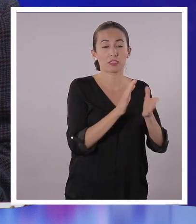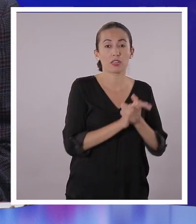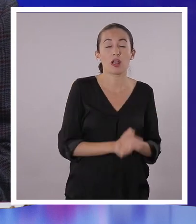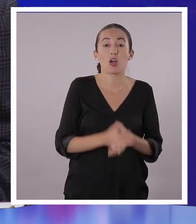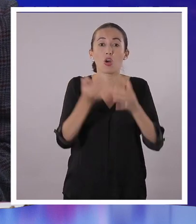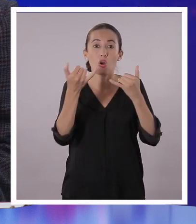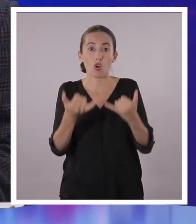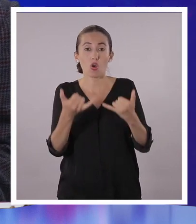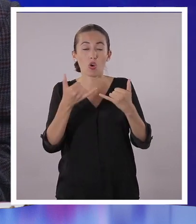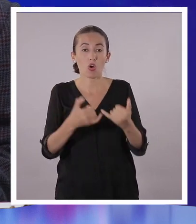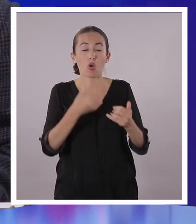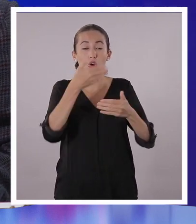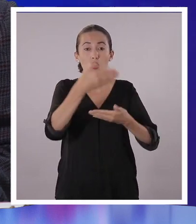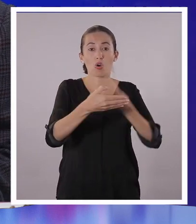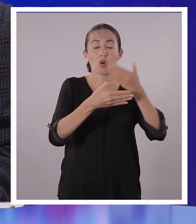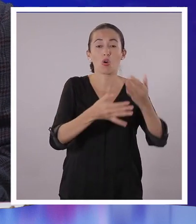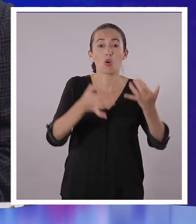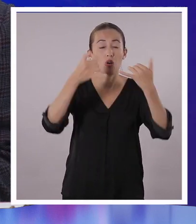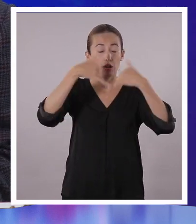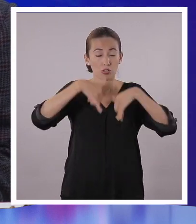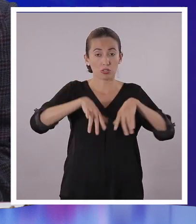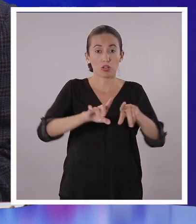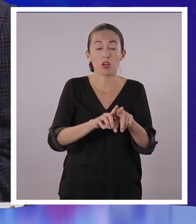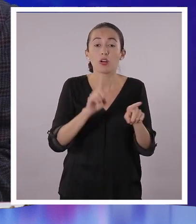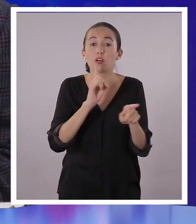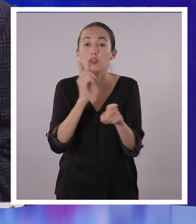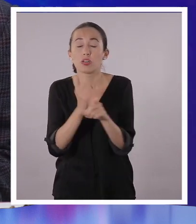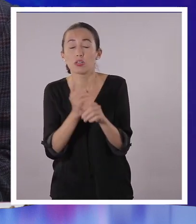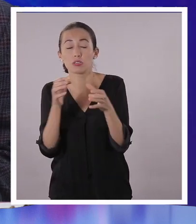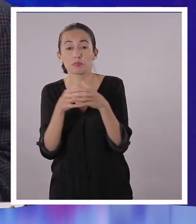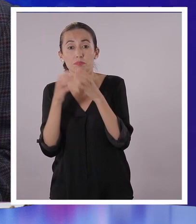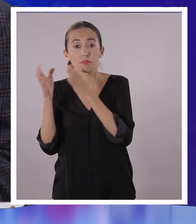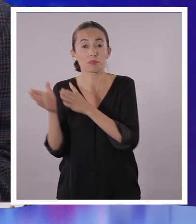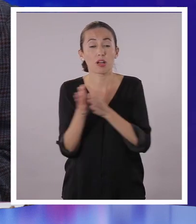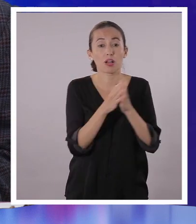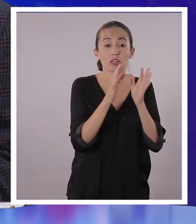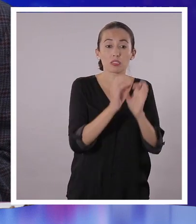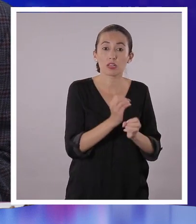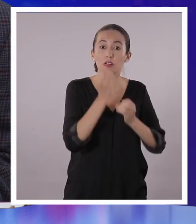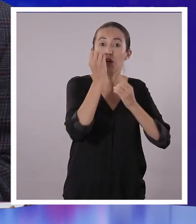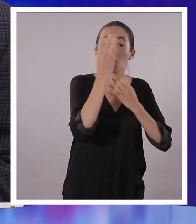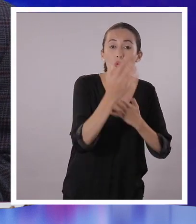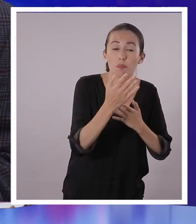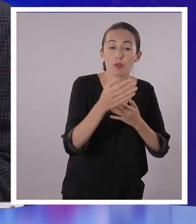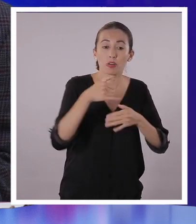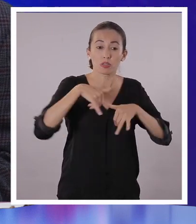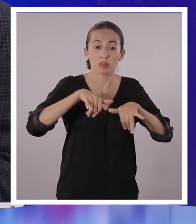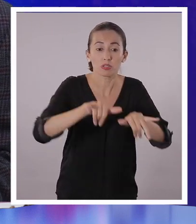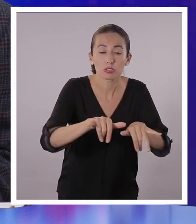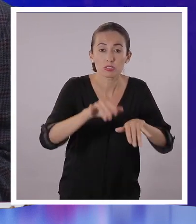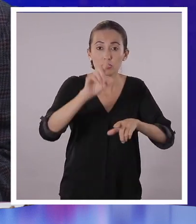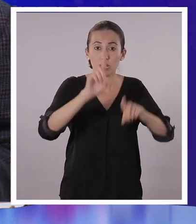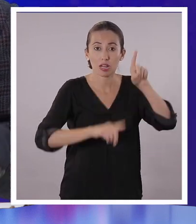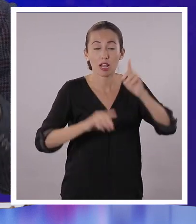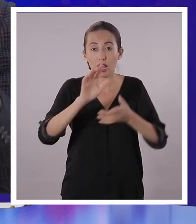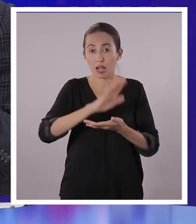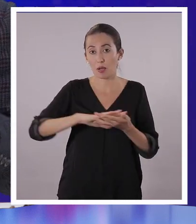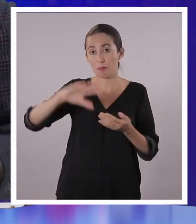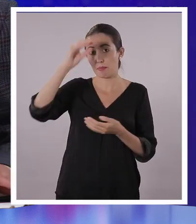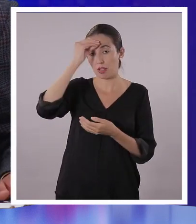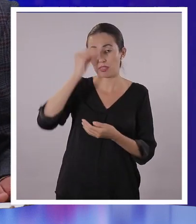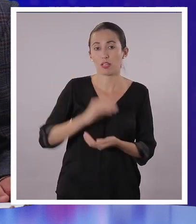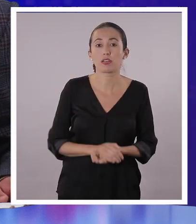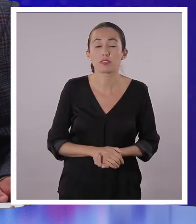caso. Exacto. Hoy estaremos desarrollando esta idea. Los medios de comunicación, cuyo objetivo son informar, entretener y, sobre todo,